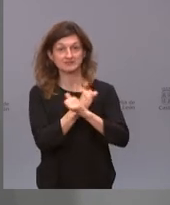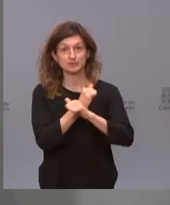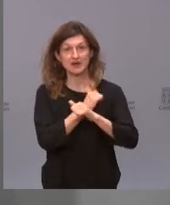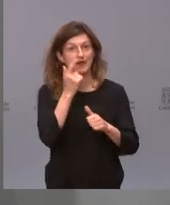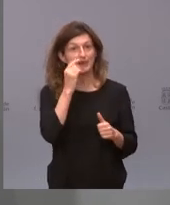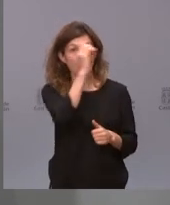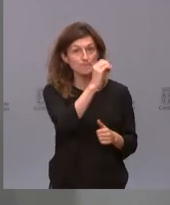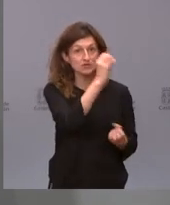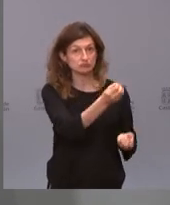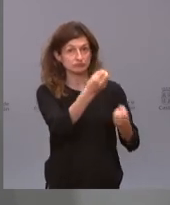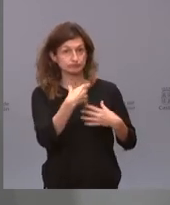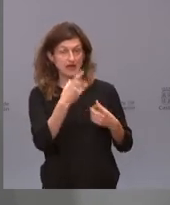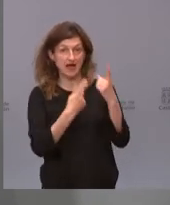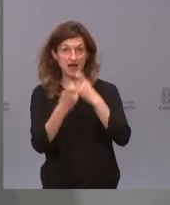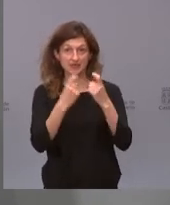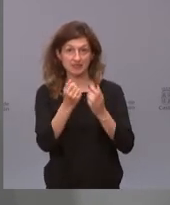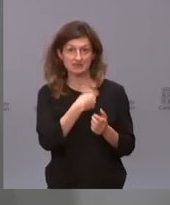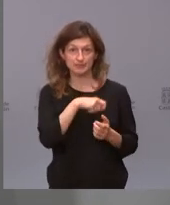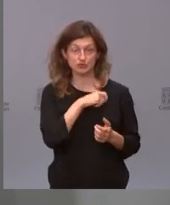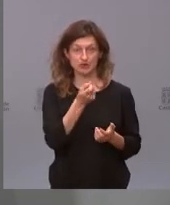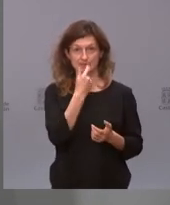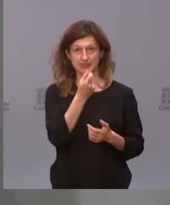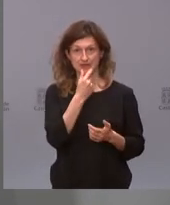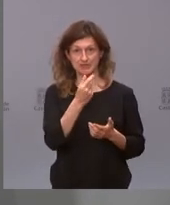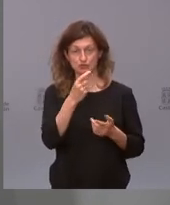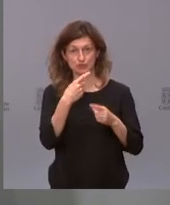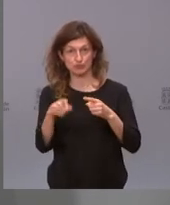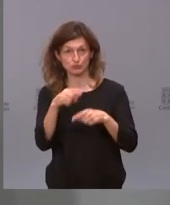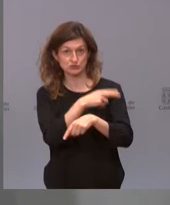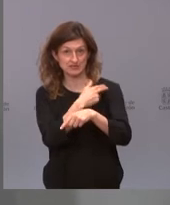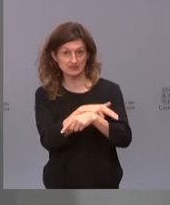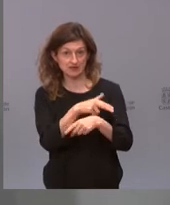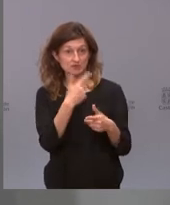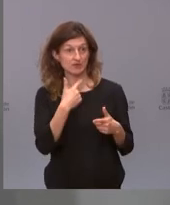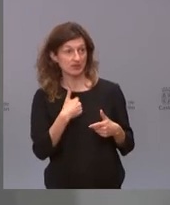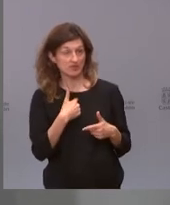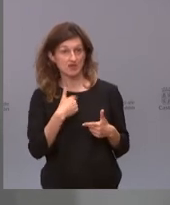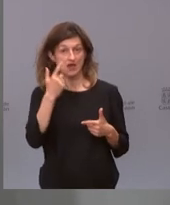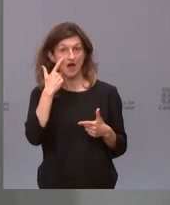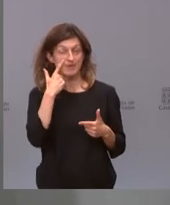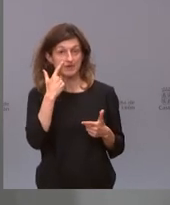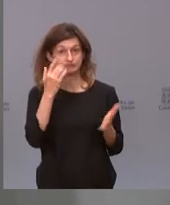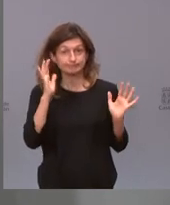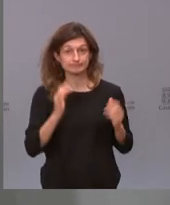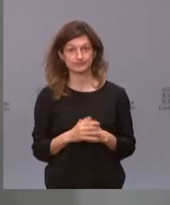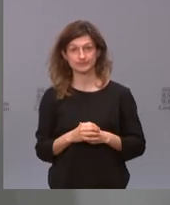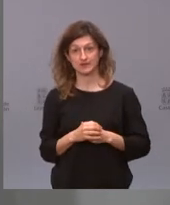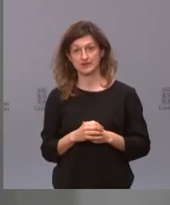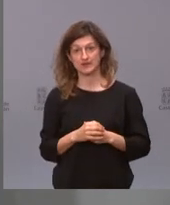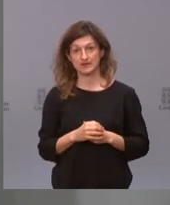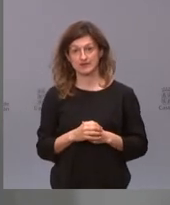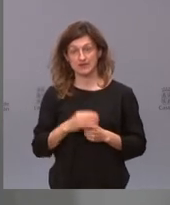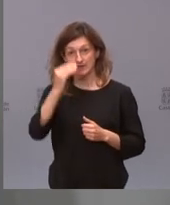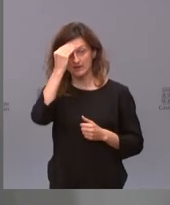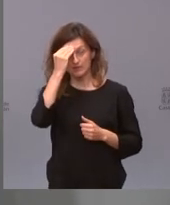nos dice la Agencia Española de Medicamentos y Productos Sanitarios y veremos si lo extendemos. Creemos que de momento con las